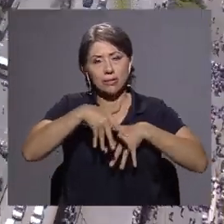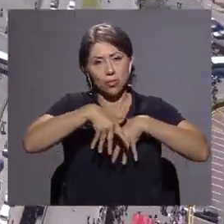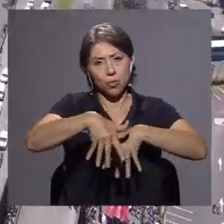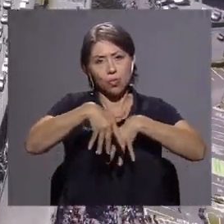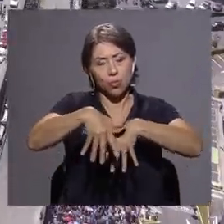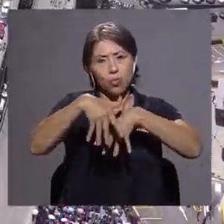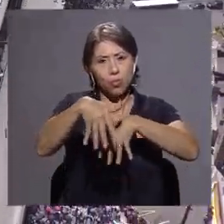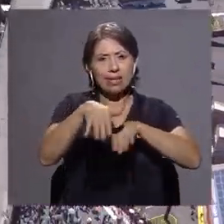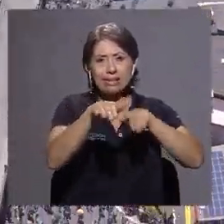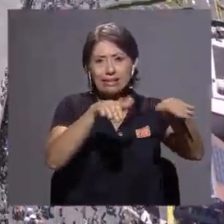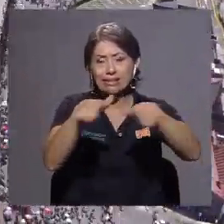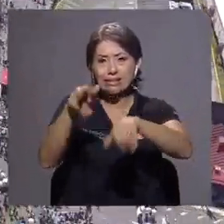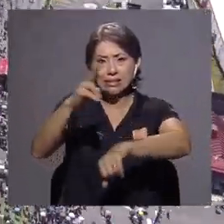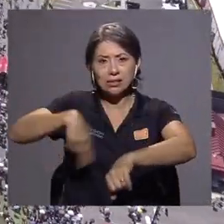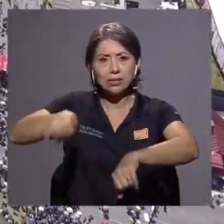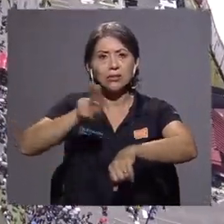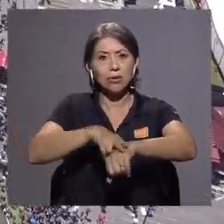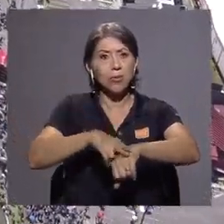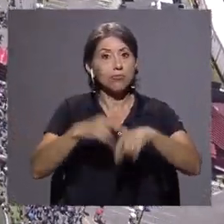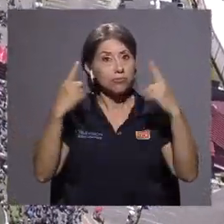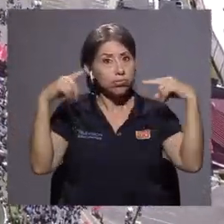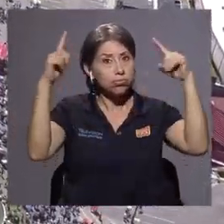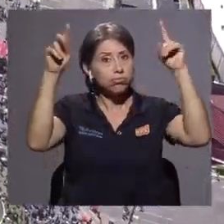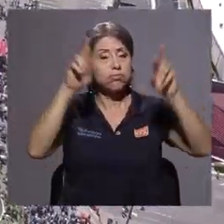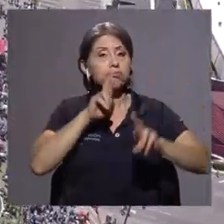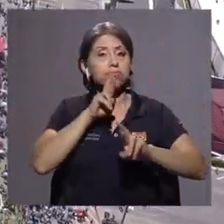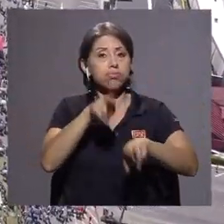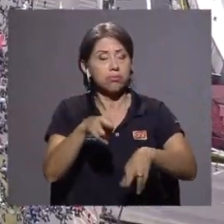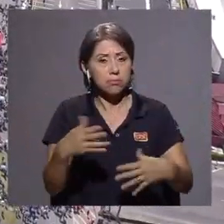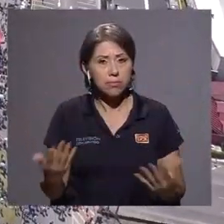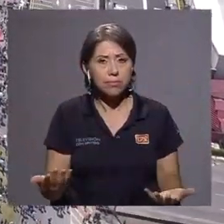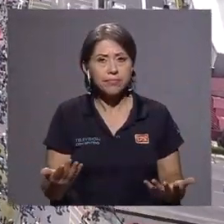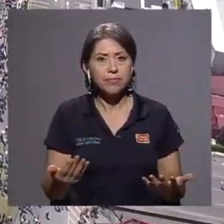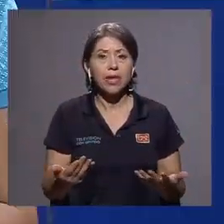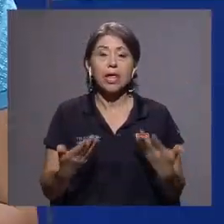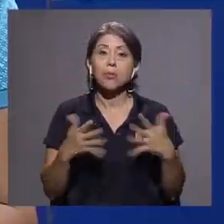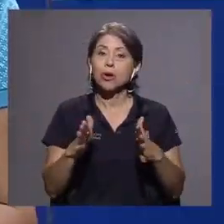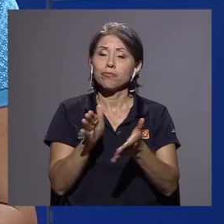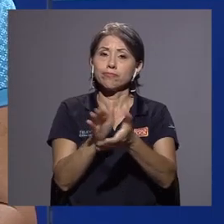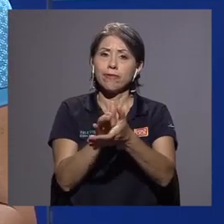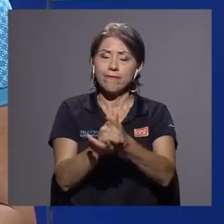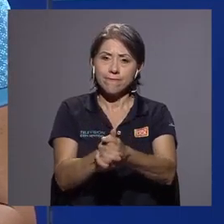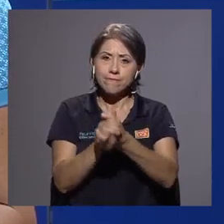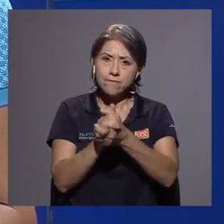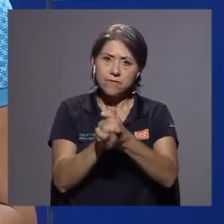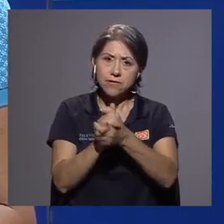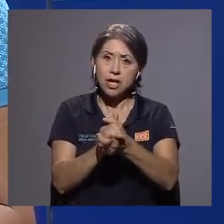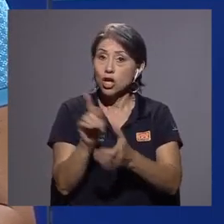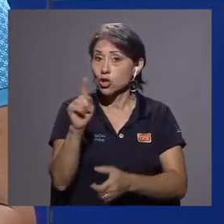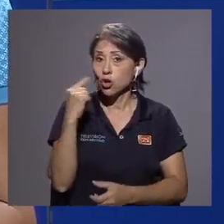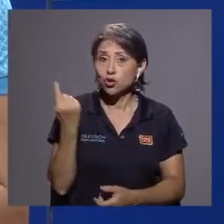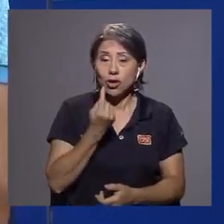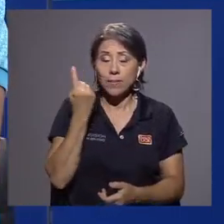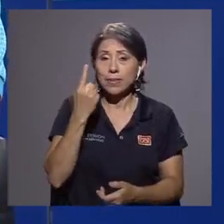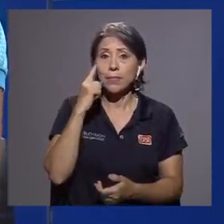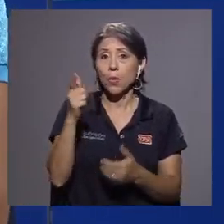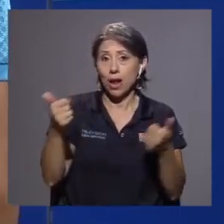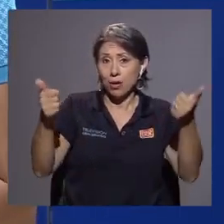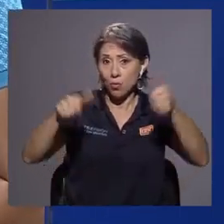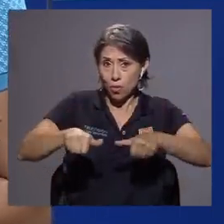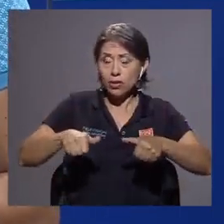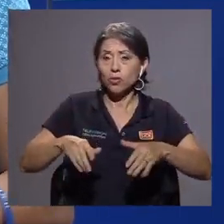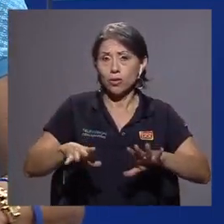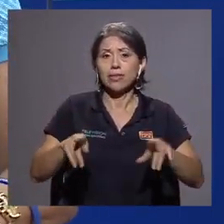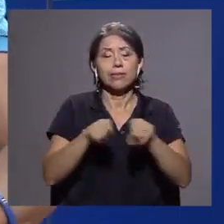marcha e hicieron el llamado nacional y tuvieron la exitosa respuesta que tuvieron. Y bueno, felicitarlos, no solo por el acuerdo